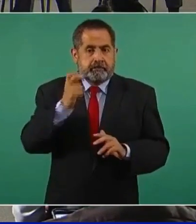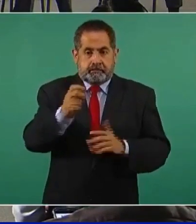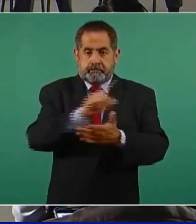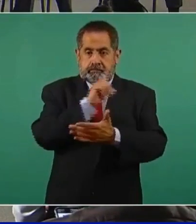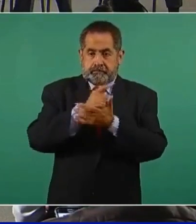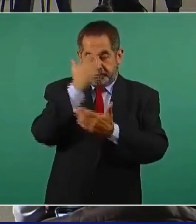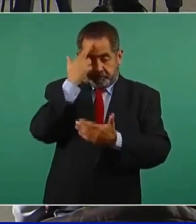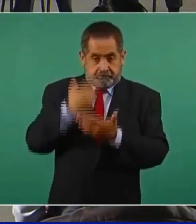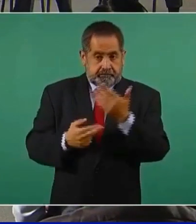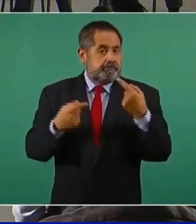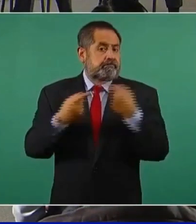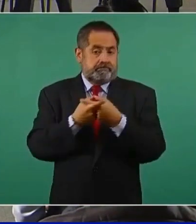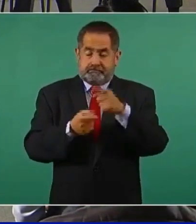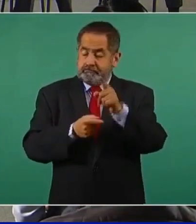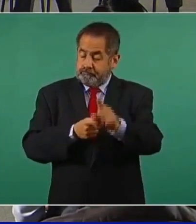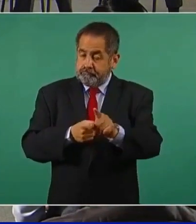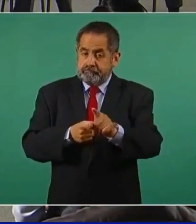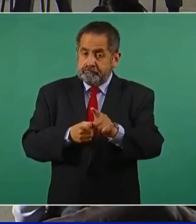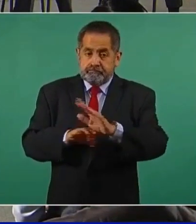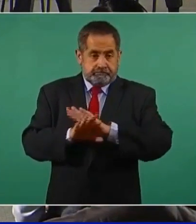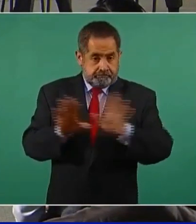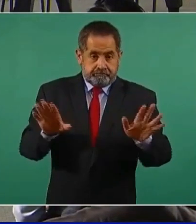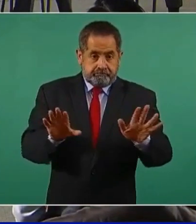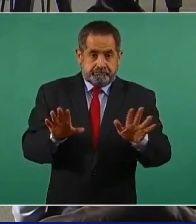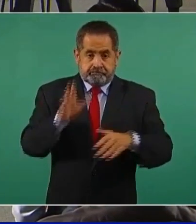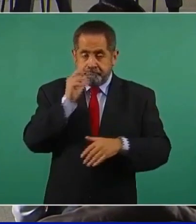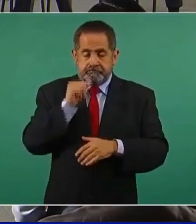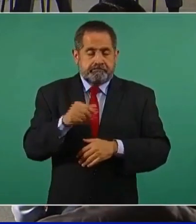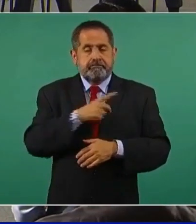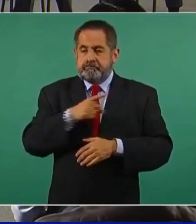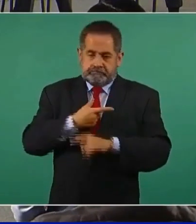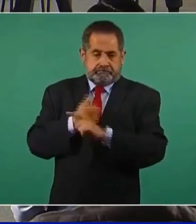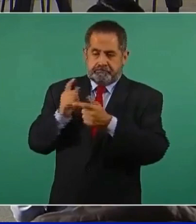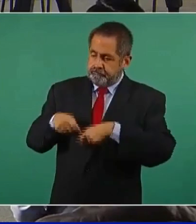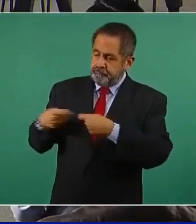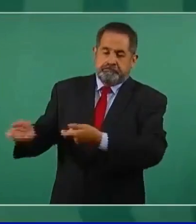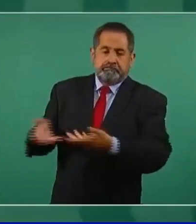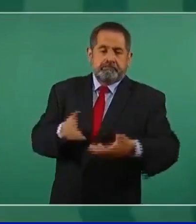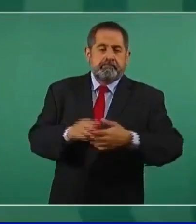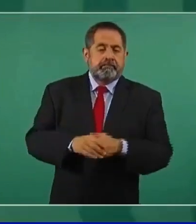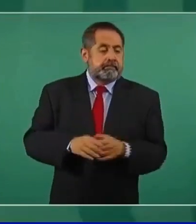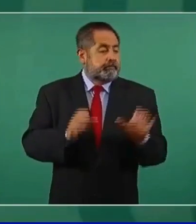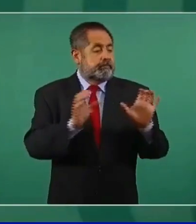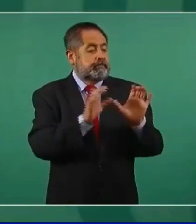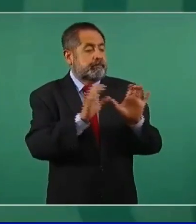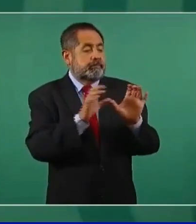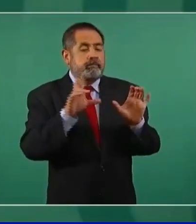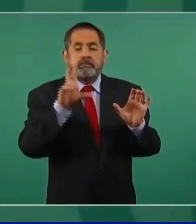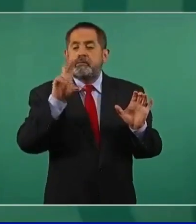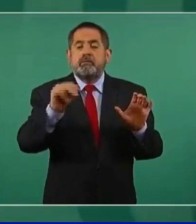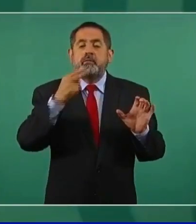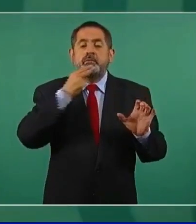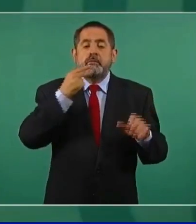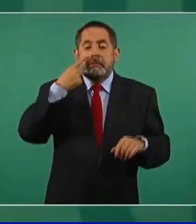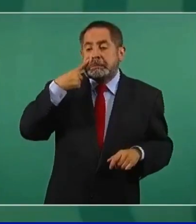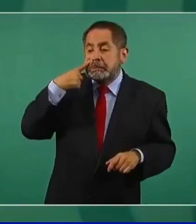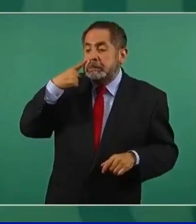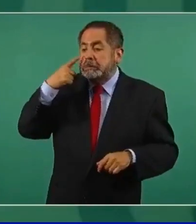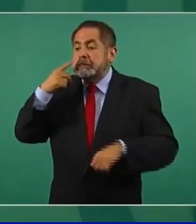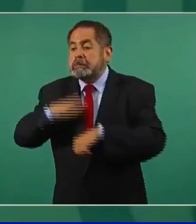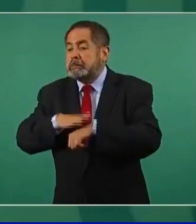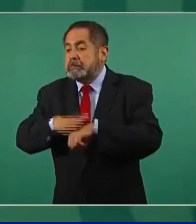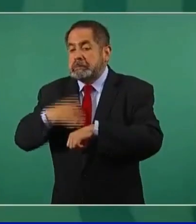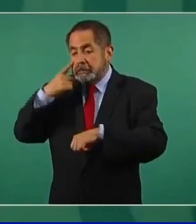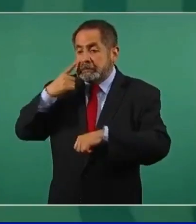contrapuesto a las leyes mexicanas y por lo tanto el certificado no debe usarse en México como un